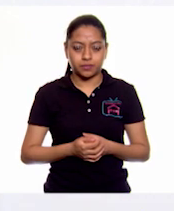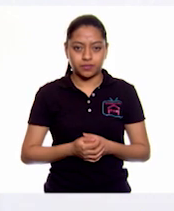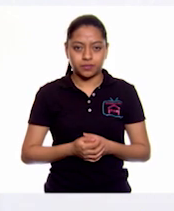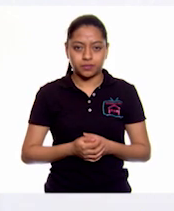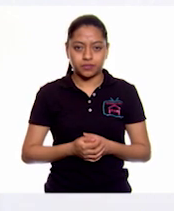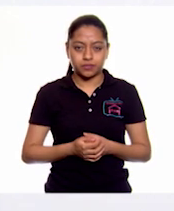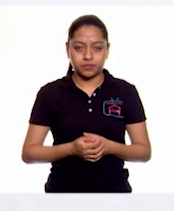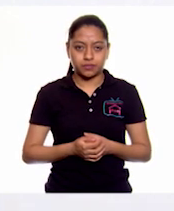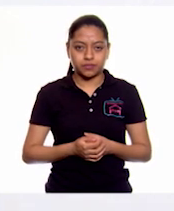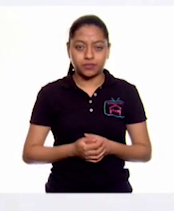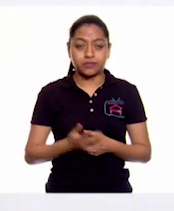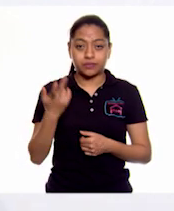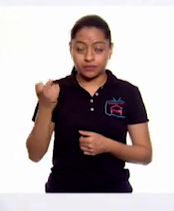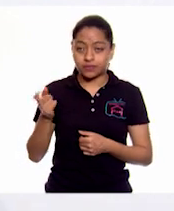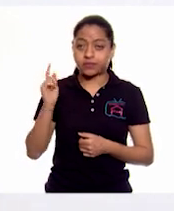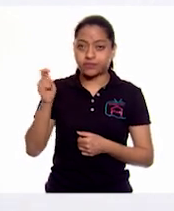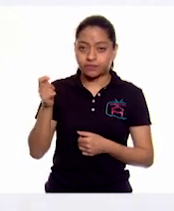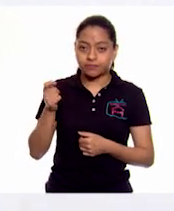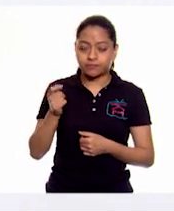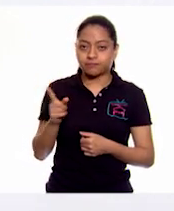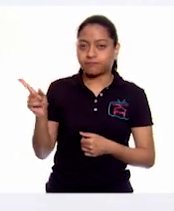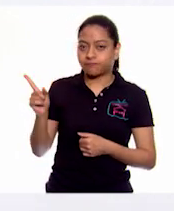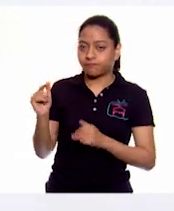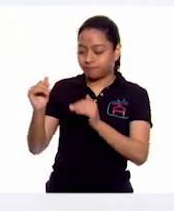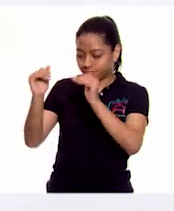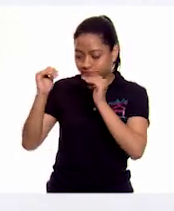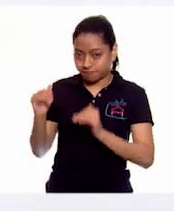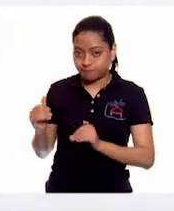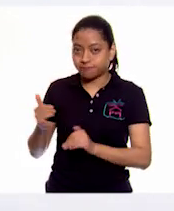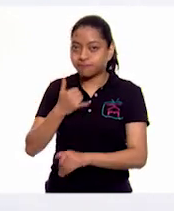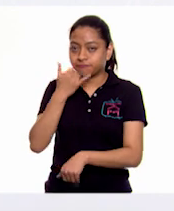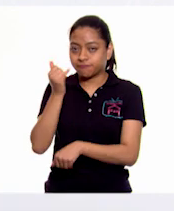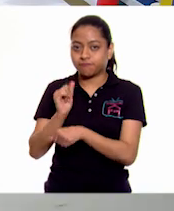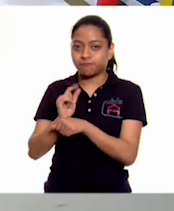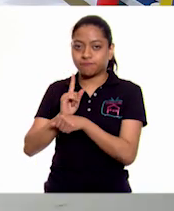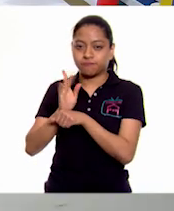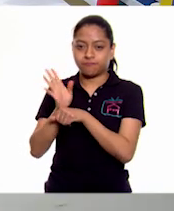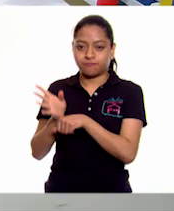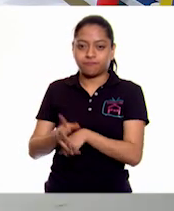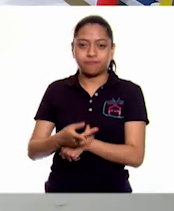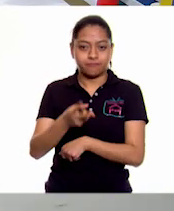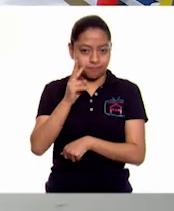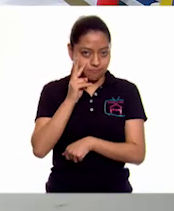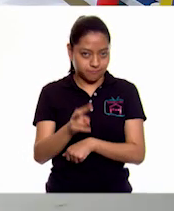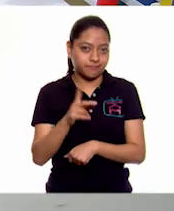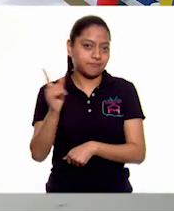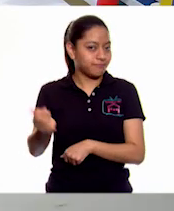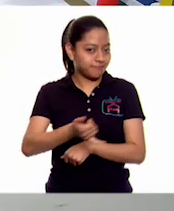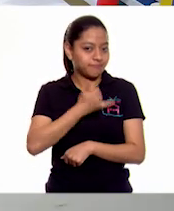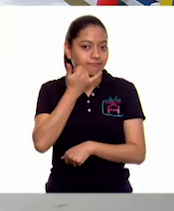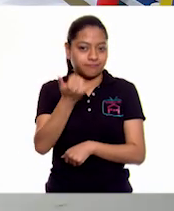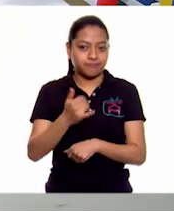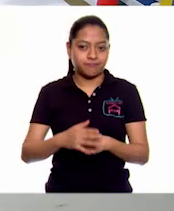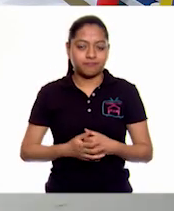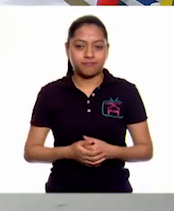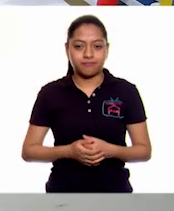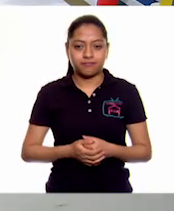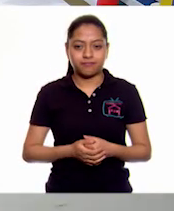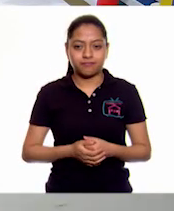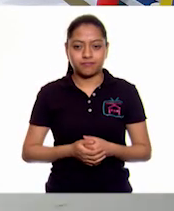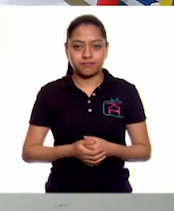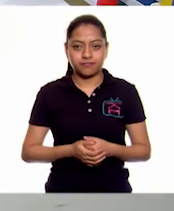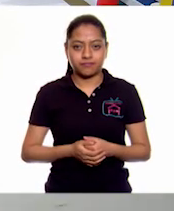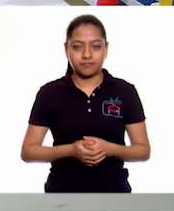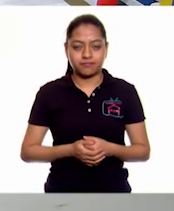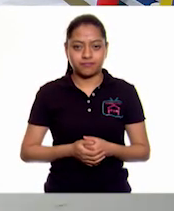Y esto representa la colita. Ya ves, Alex, se me hace que distrajimos al maestro Adán por estar nosotras en nuestro asilere.